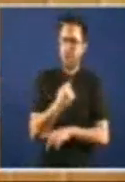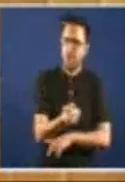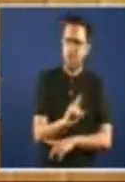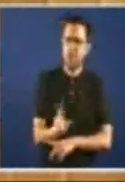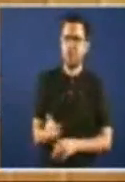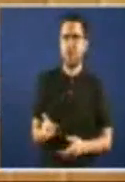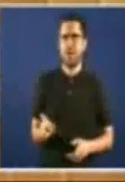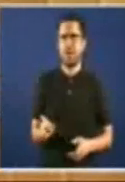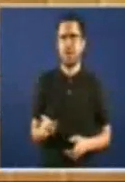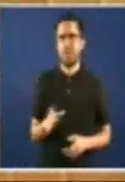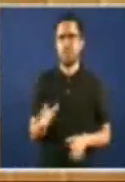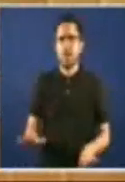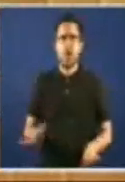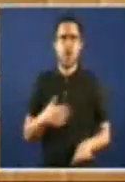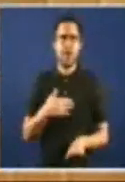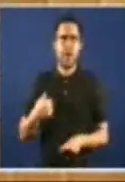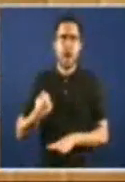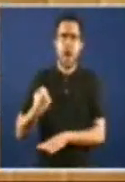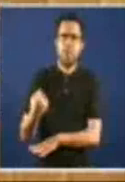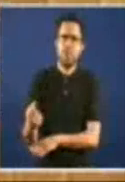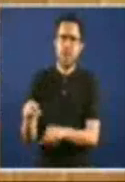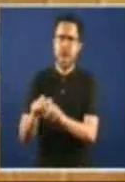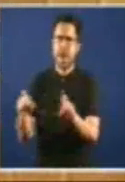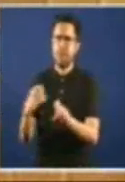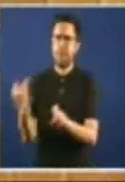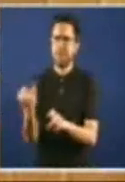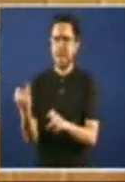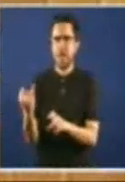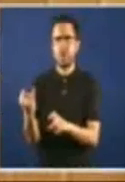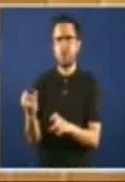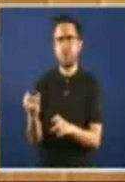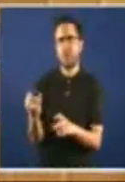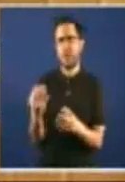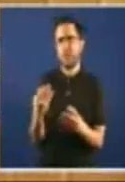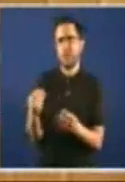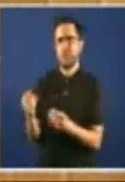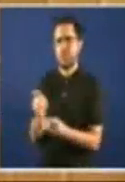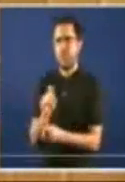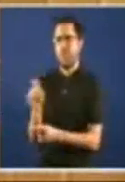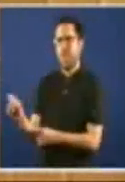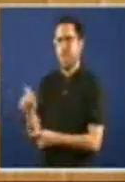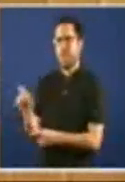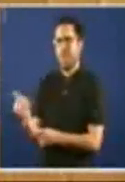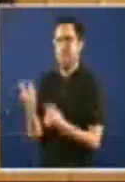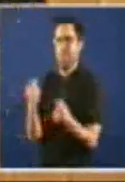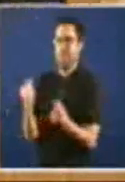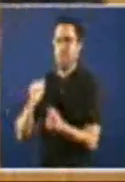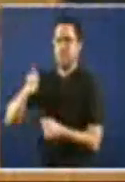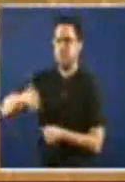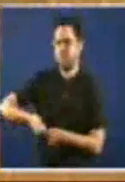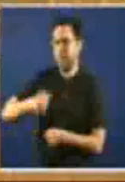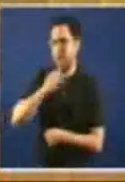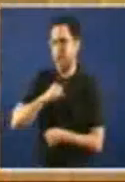A Esos Empresarios Que Tanto Lle deben Vostedes Que Cantos Cartiños Lle deron Durante Todos Estos Anos Nada Máis Gracias